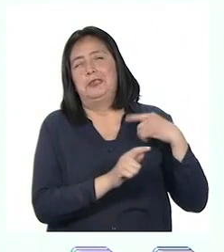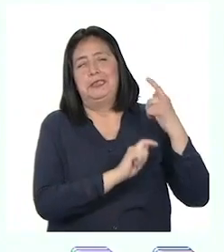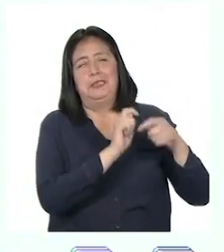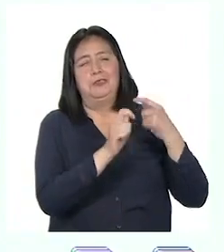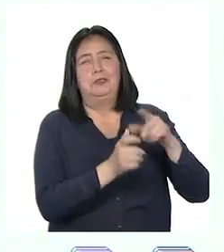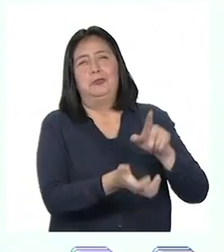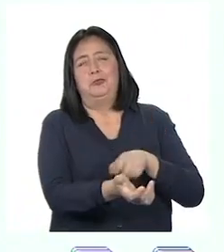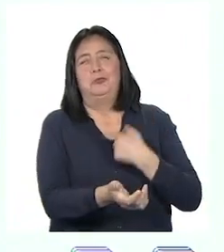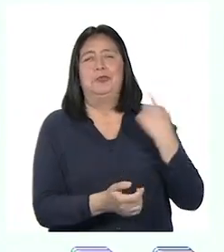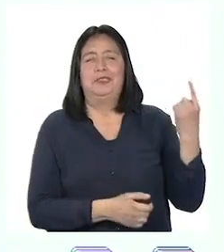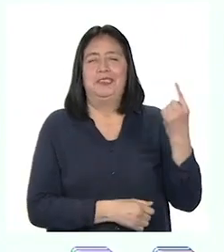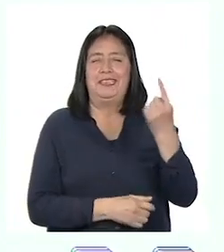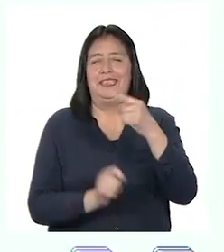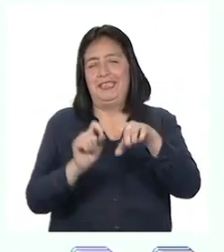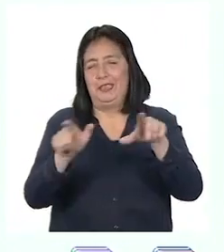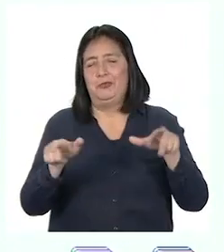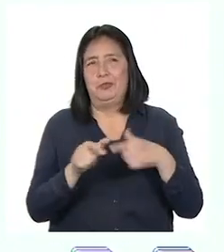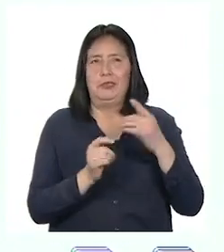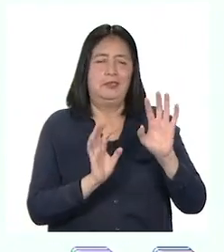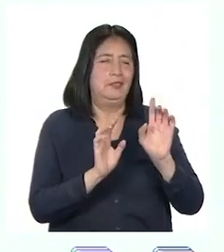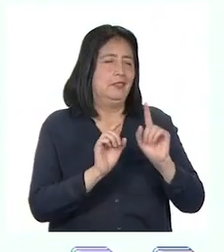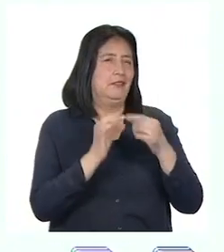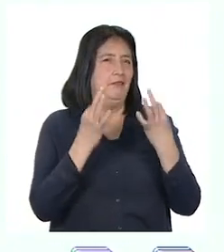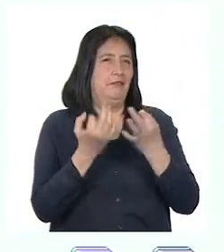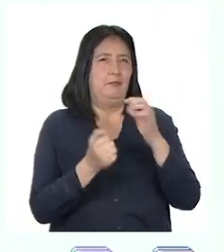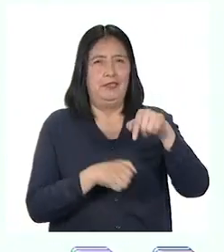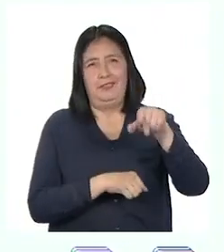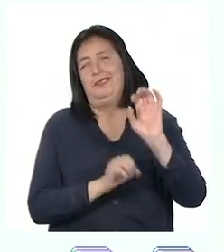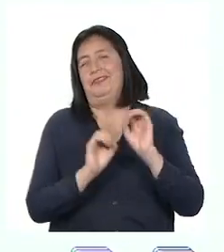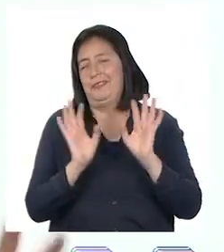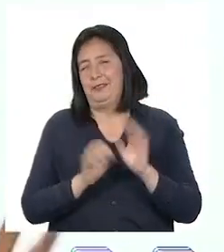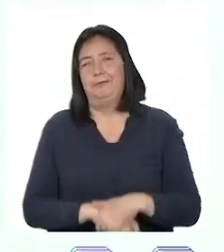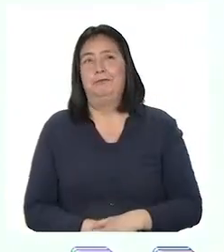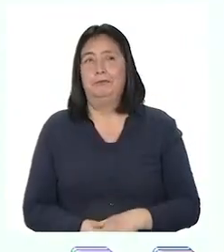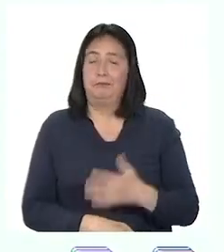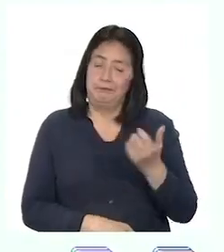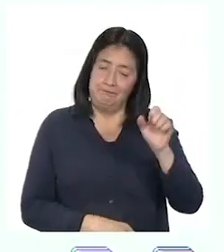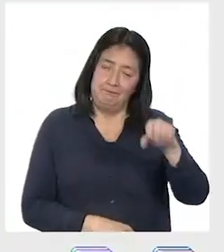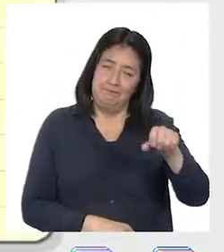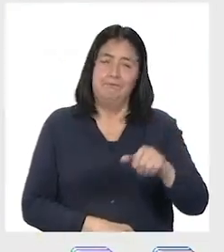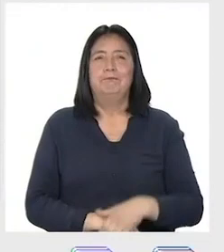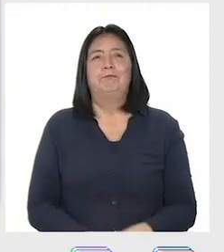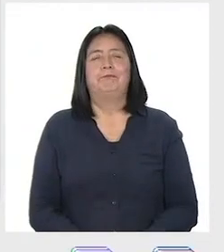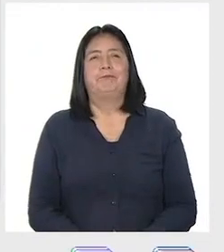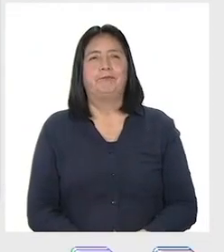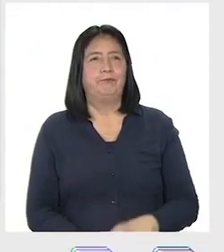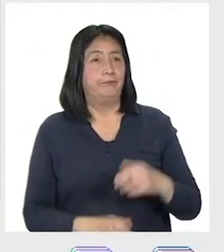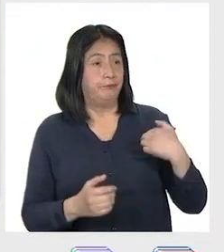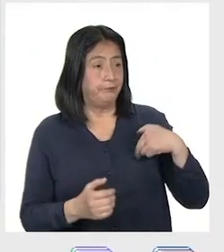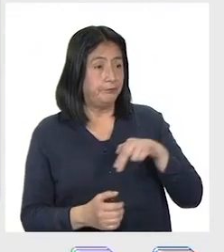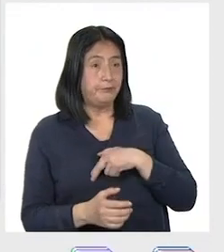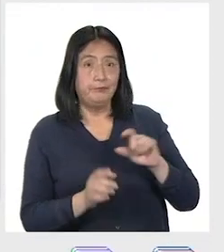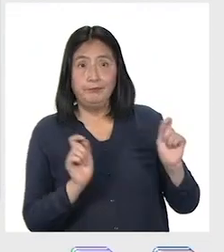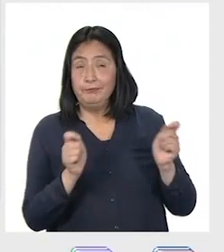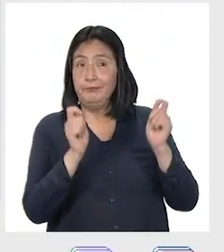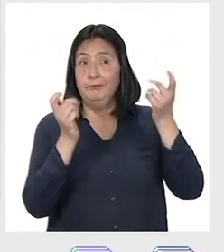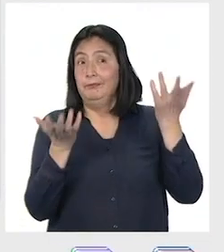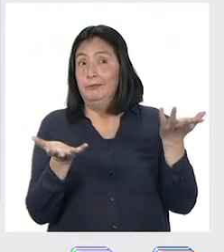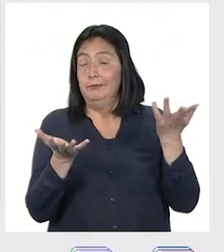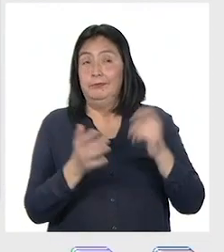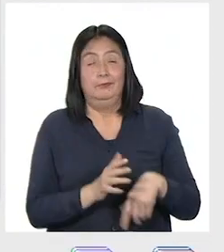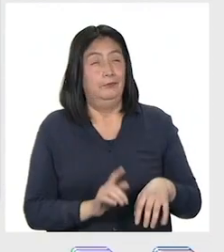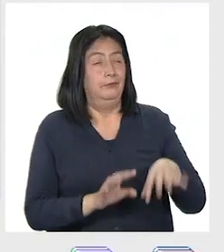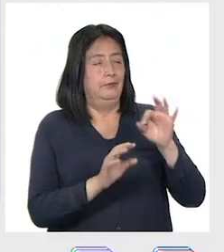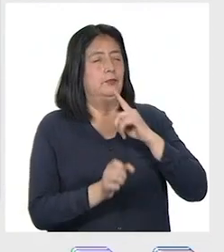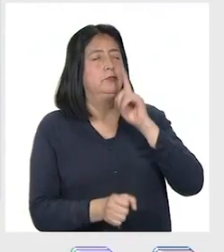costumbres propias de cada lugar y cada familia durante estas fechas. Por supuesto, nuestra celebración principal debe